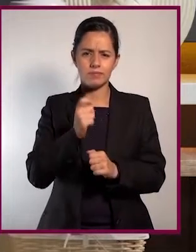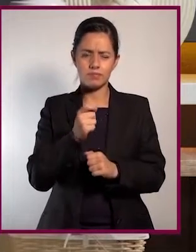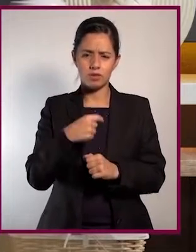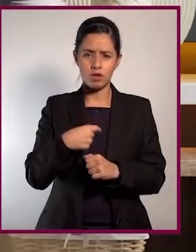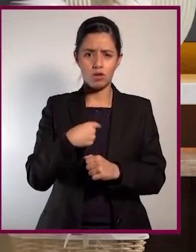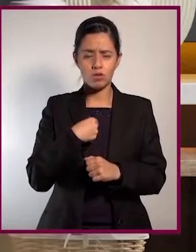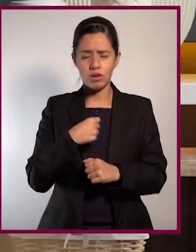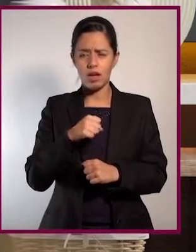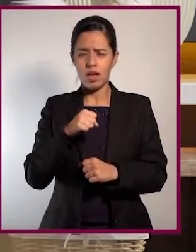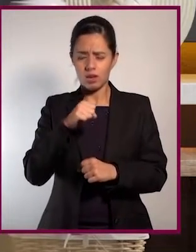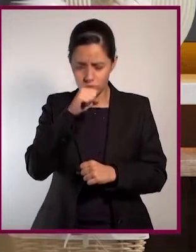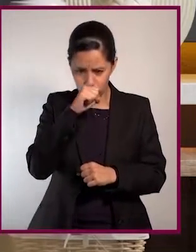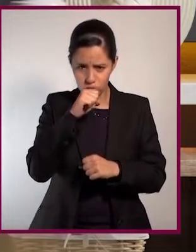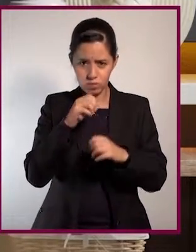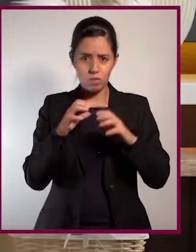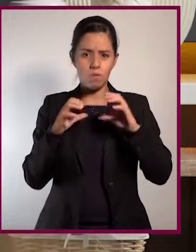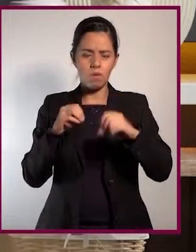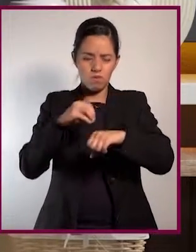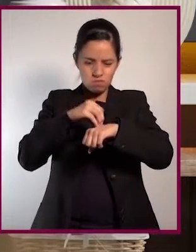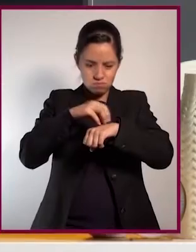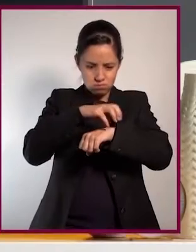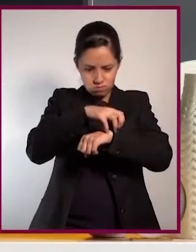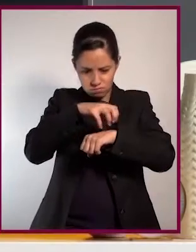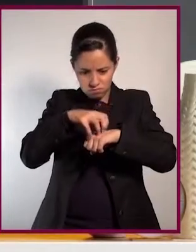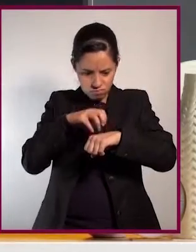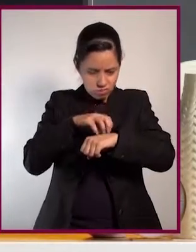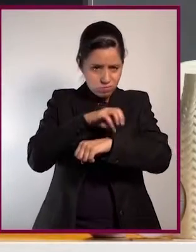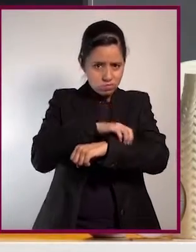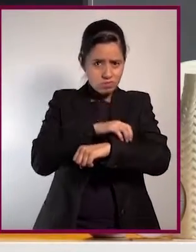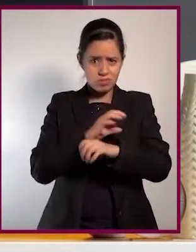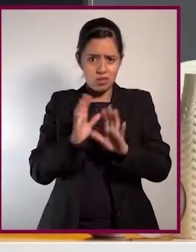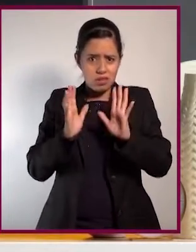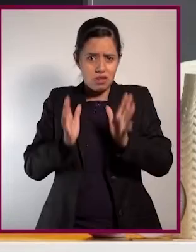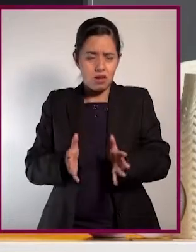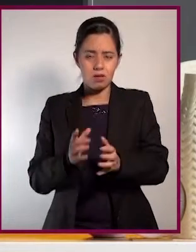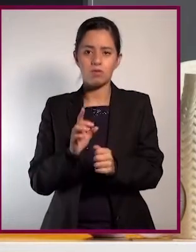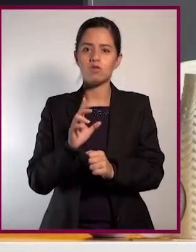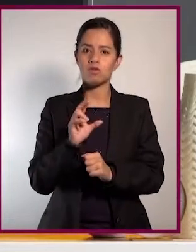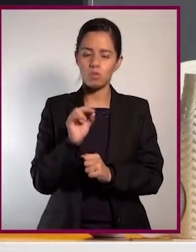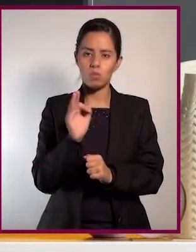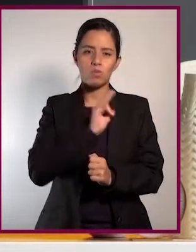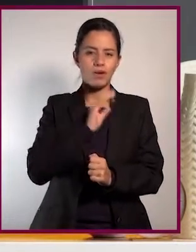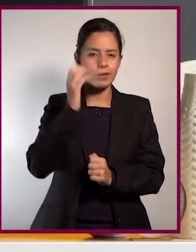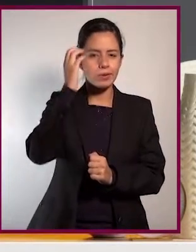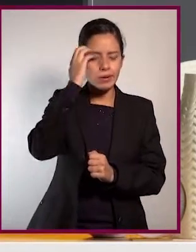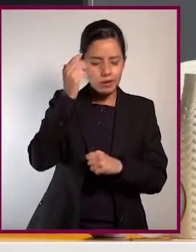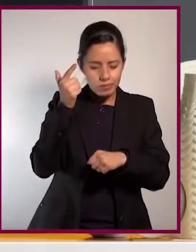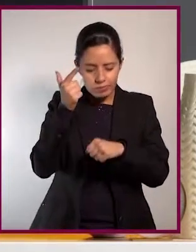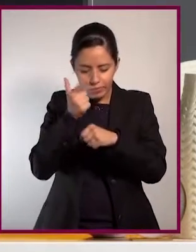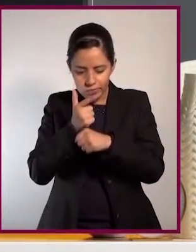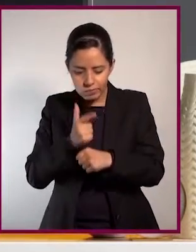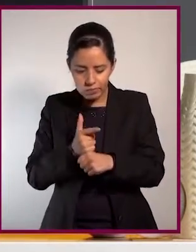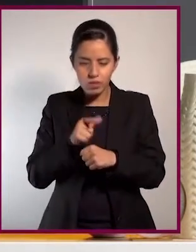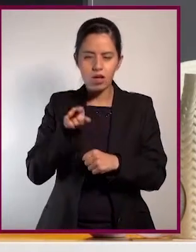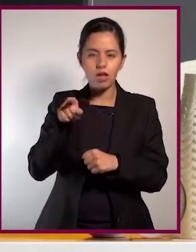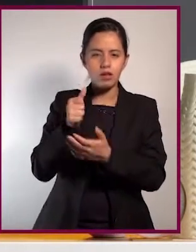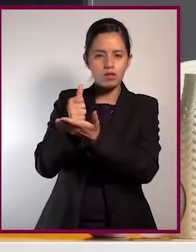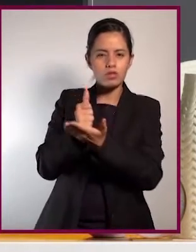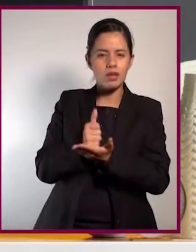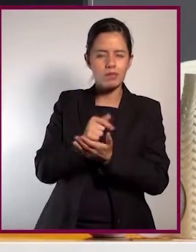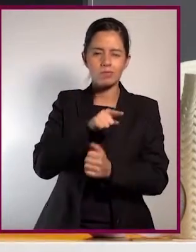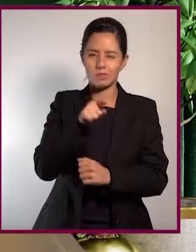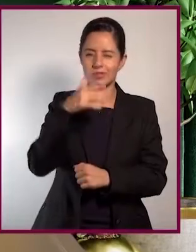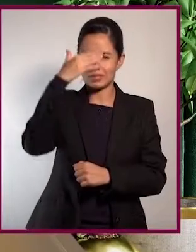mucho más que un estornudo o unas ronchitas. Podrás conocerlas, identificarlas y saber qué hacer o a quién